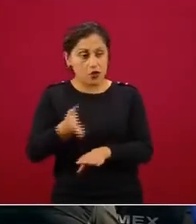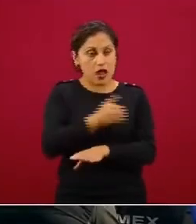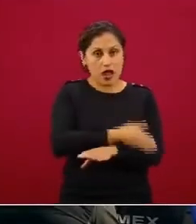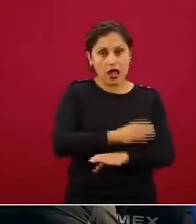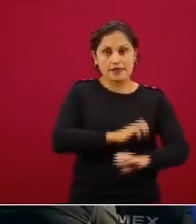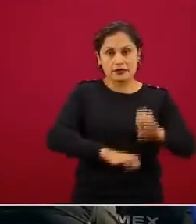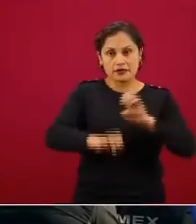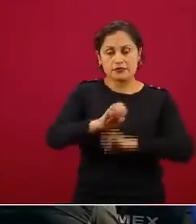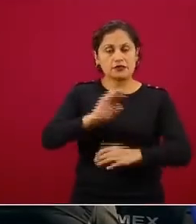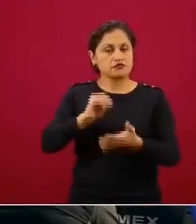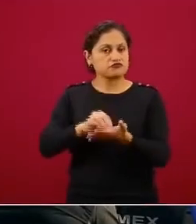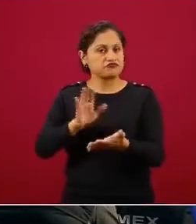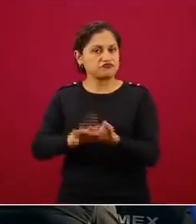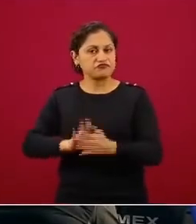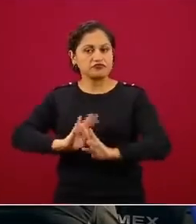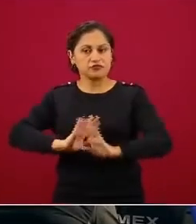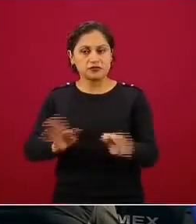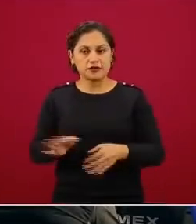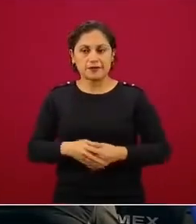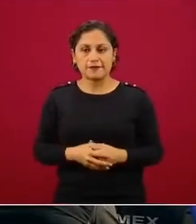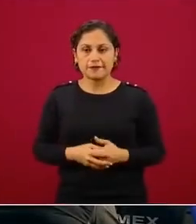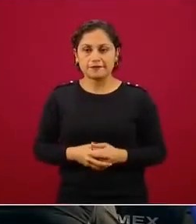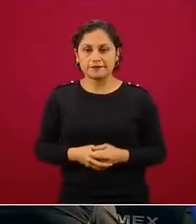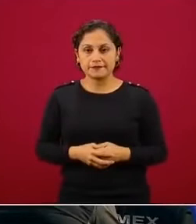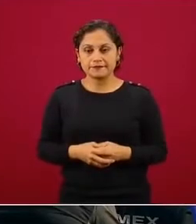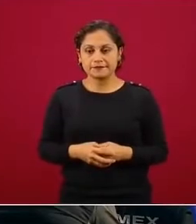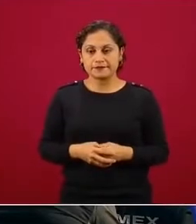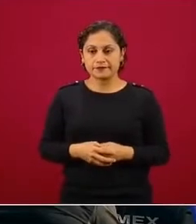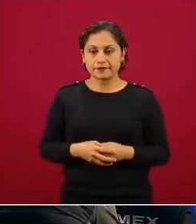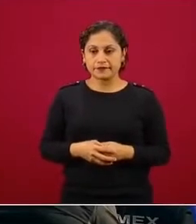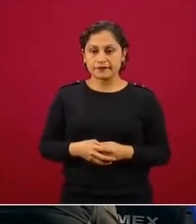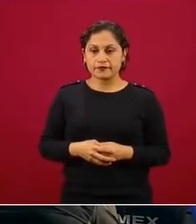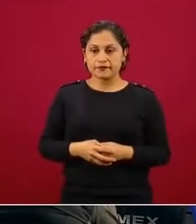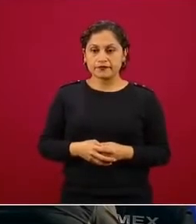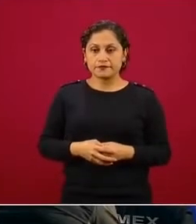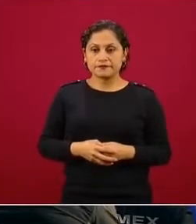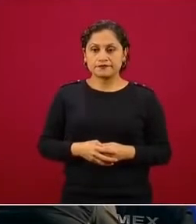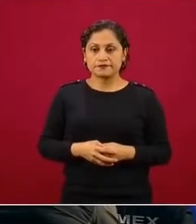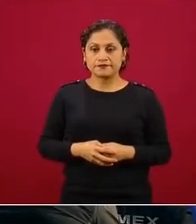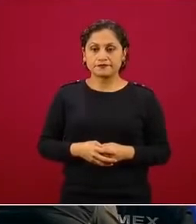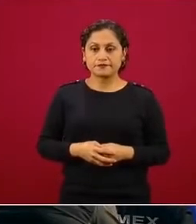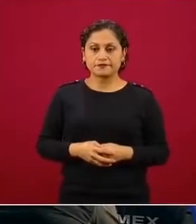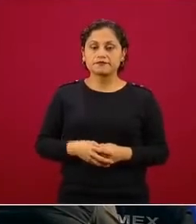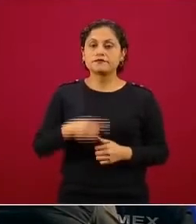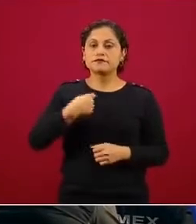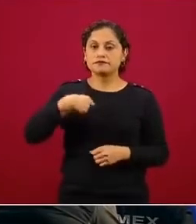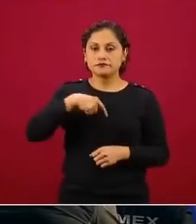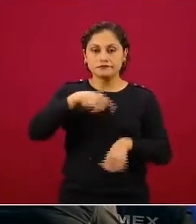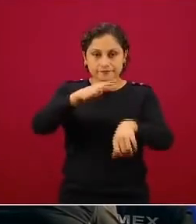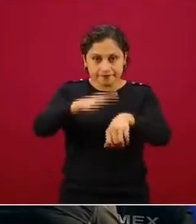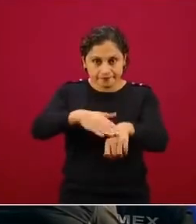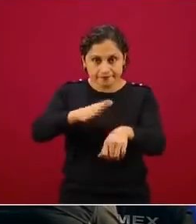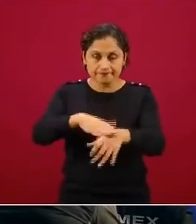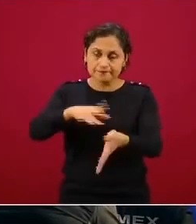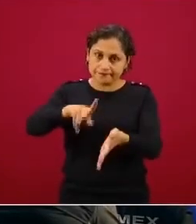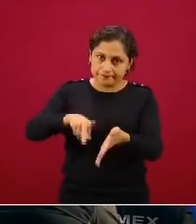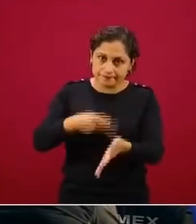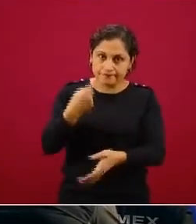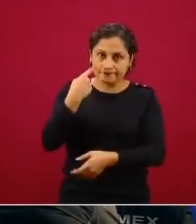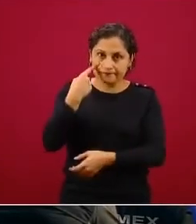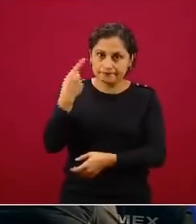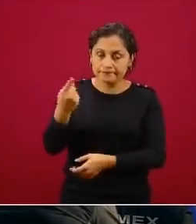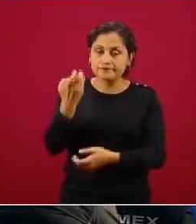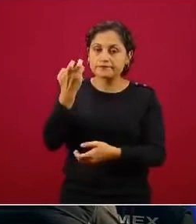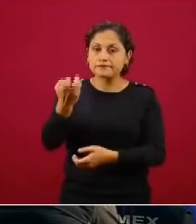En ese sentido, lo que les queremos seguir insistiendo, cómo se ve la nueva normalidad,